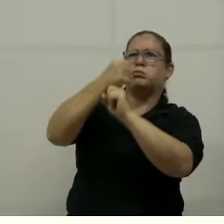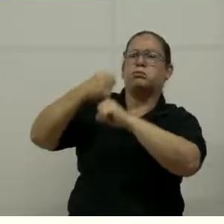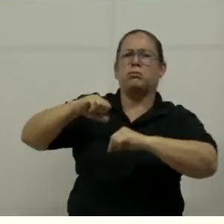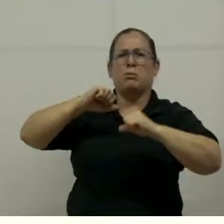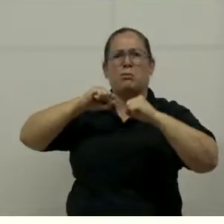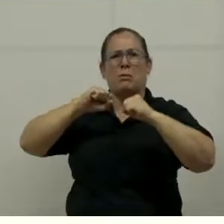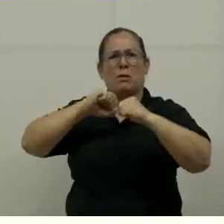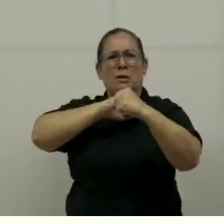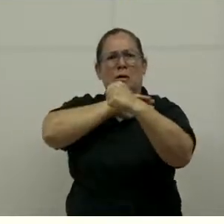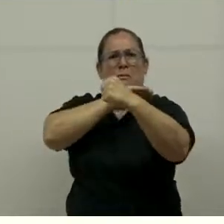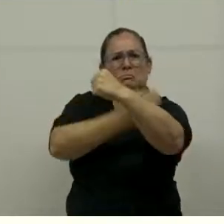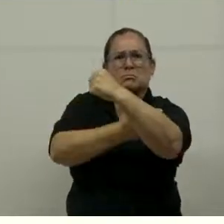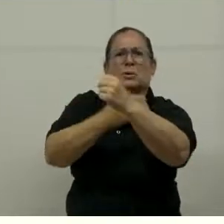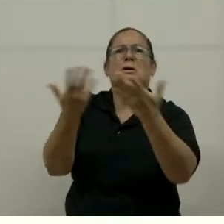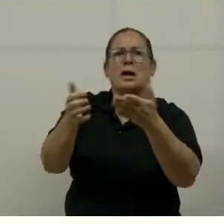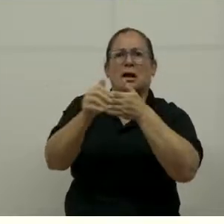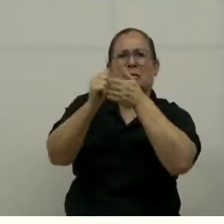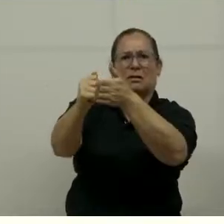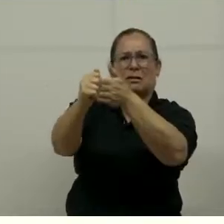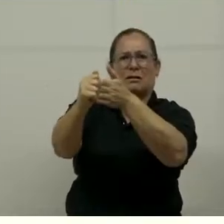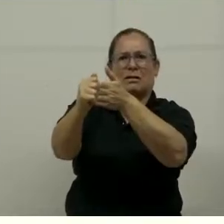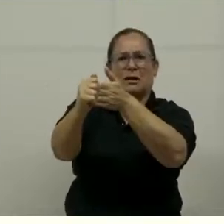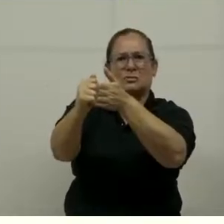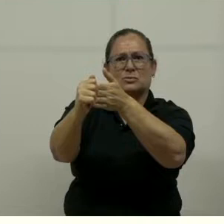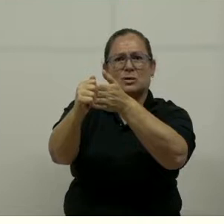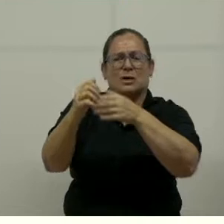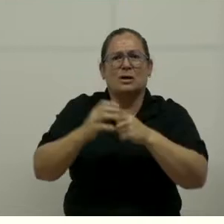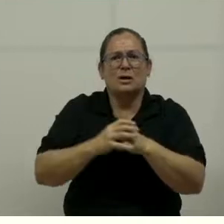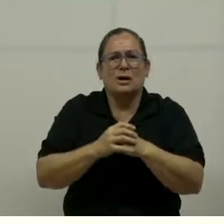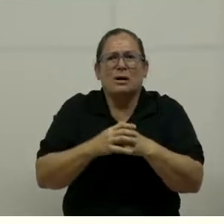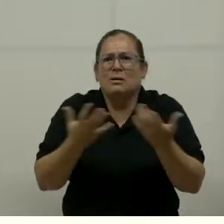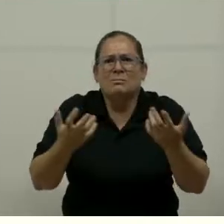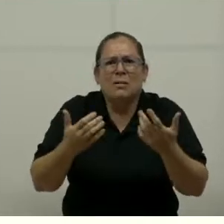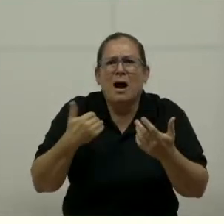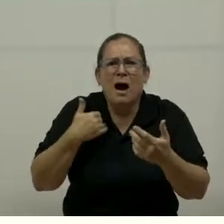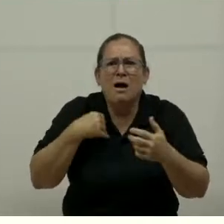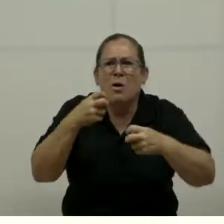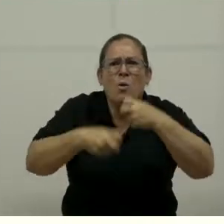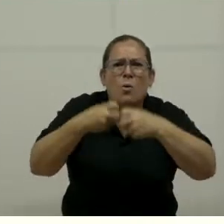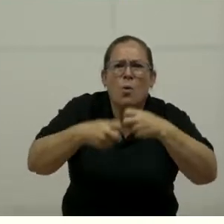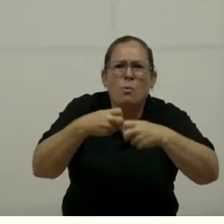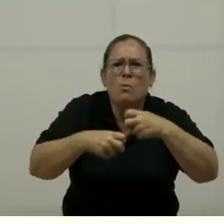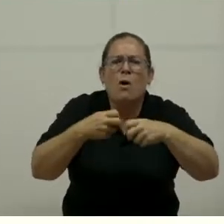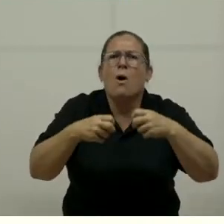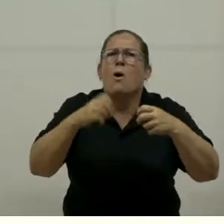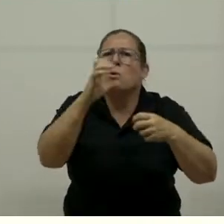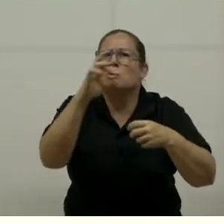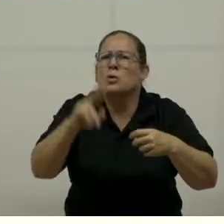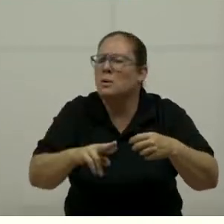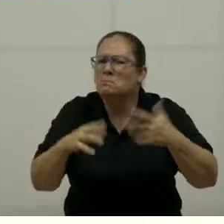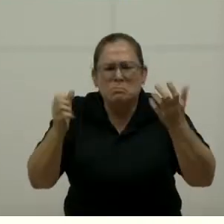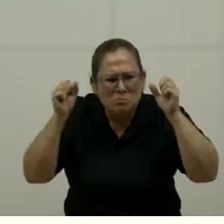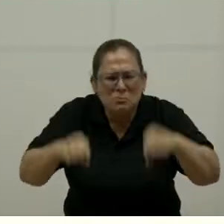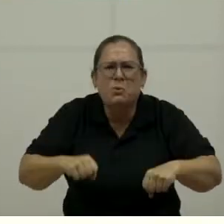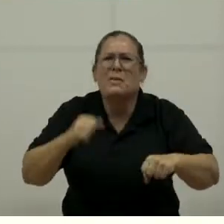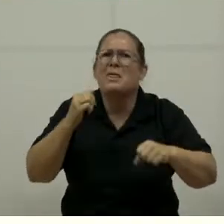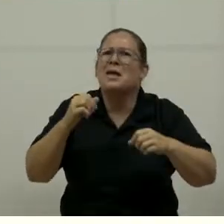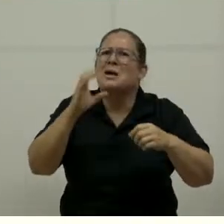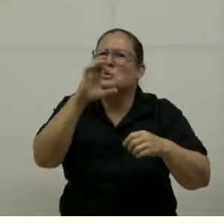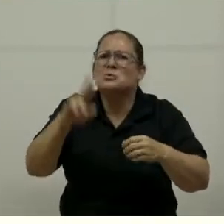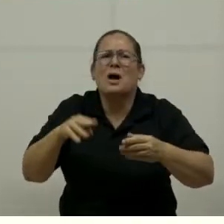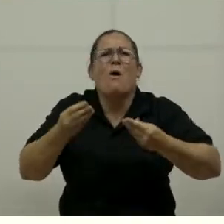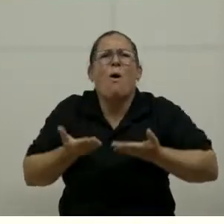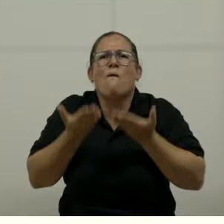Eliminar las trabas, los trámites excesivos que siempre son complicados en Costa Rica para facilitar y proveer la infraestructura adecuada,